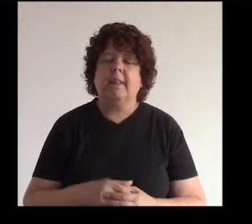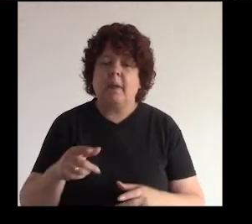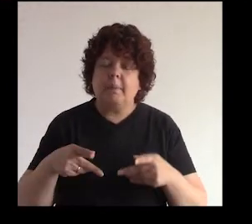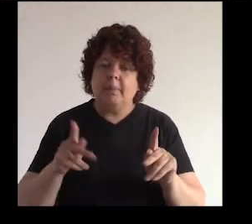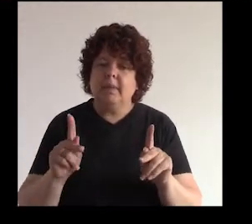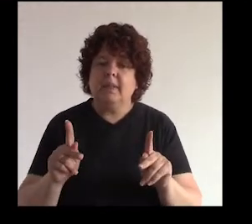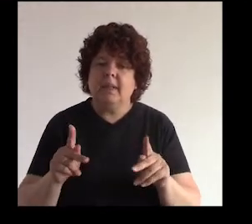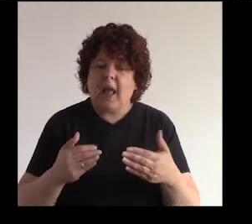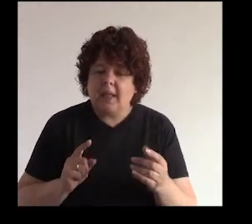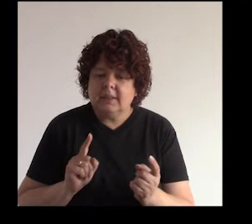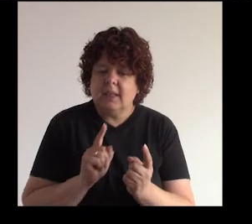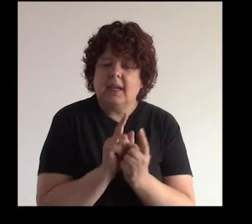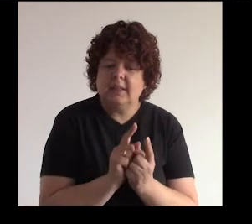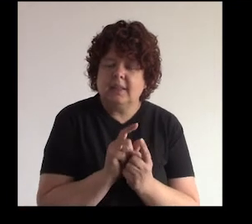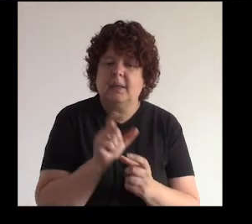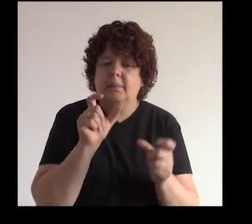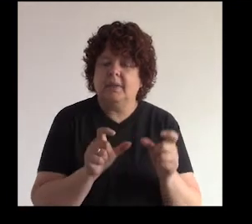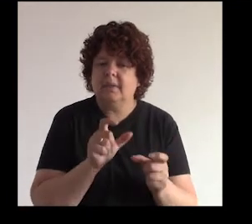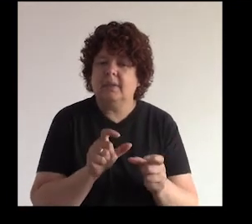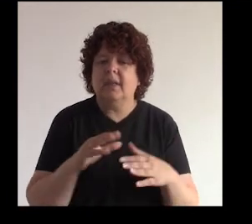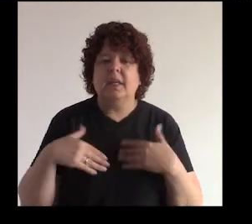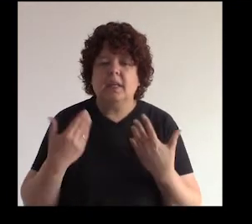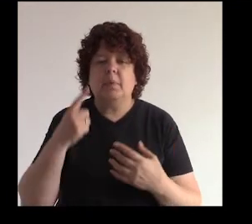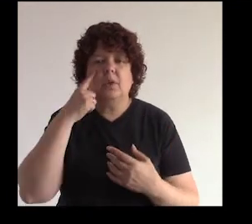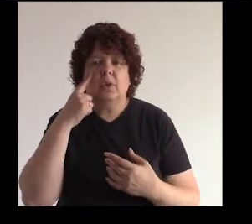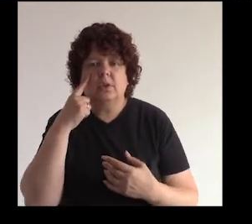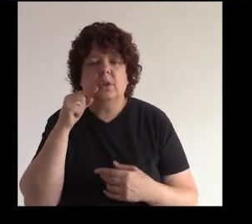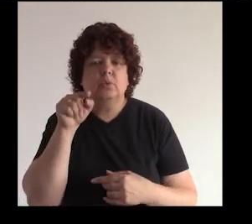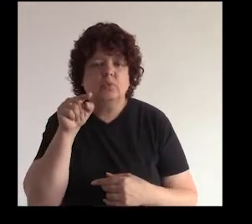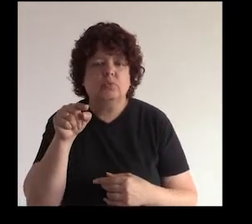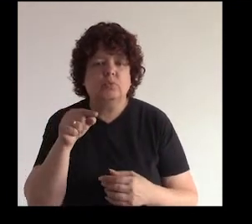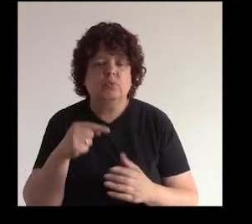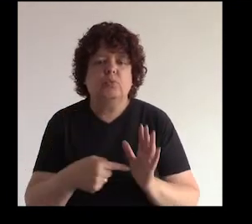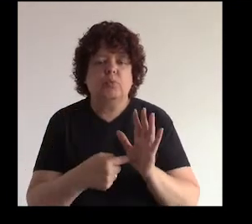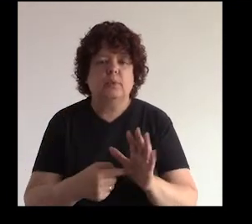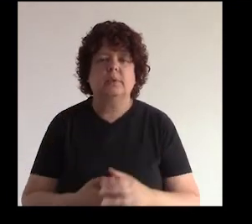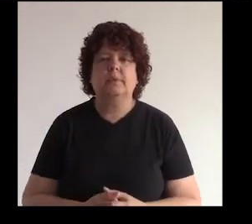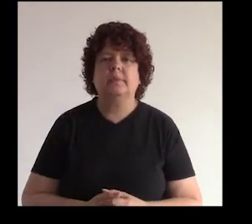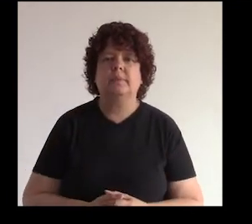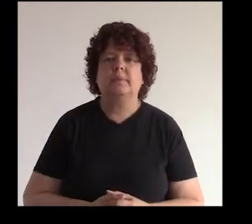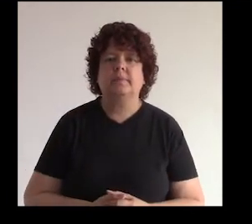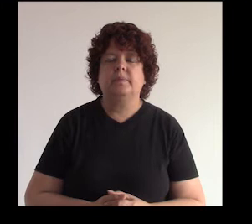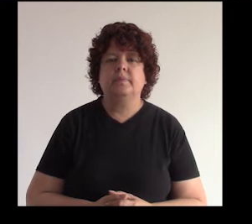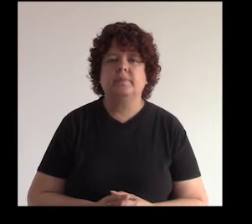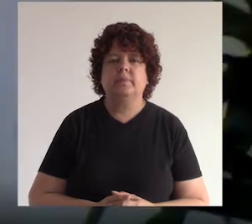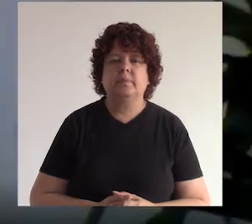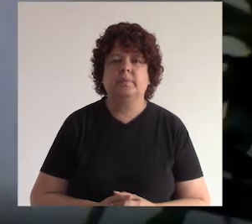pautas que te van a permitir acercarte a esa persona y que pueda conocer tu propuesta de emprendimiento ¿bien?